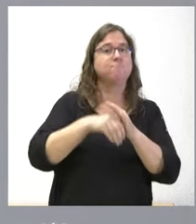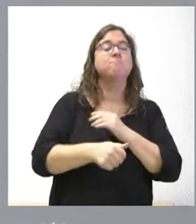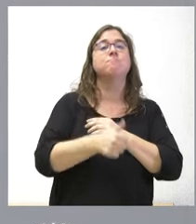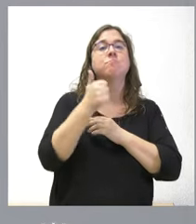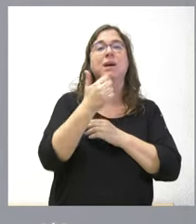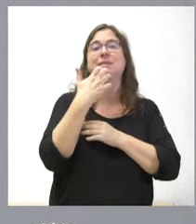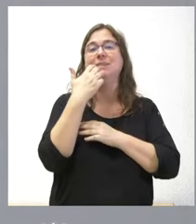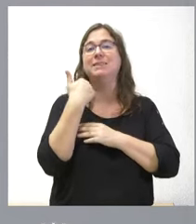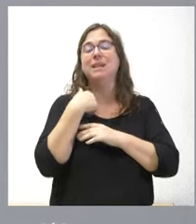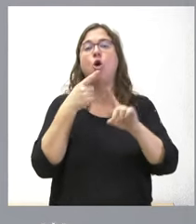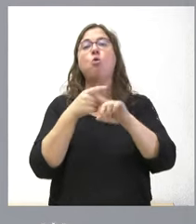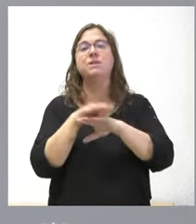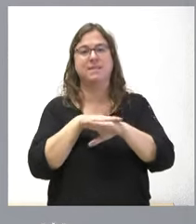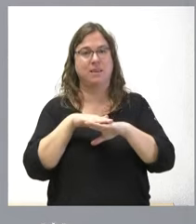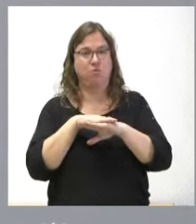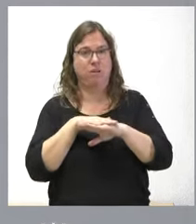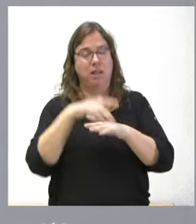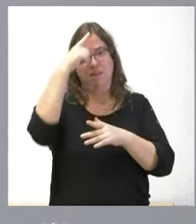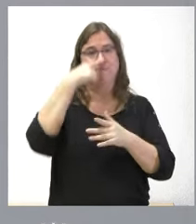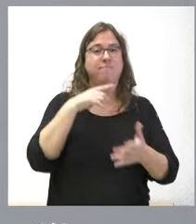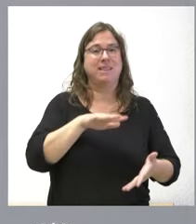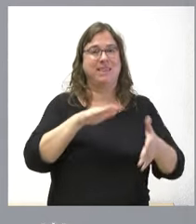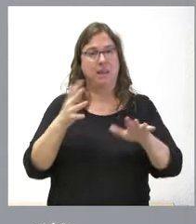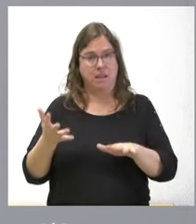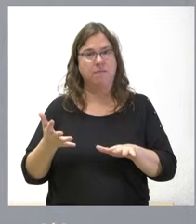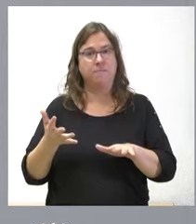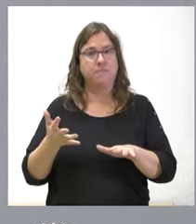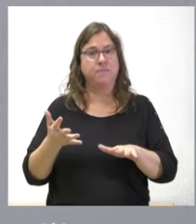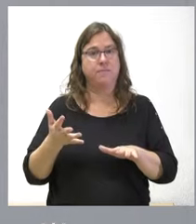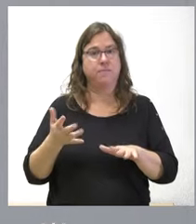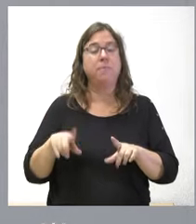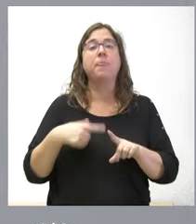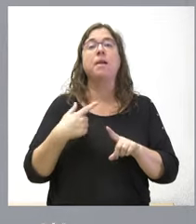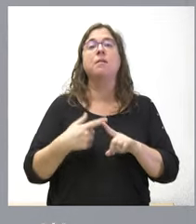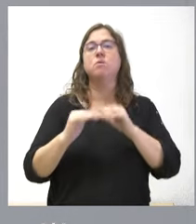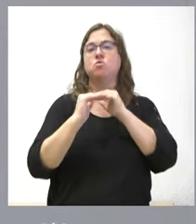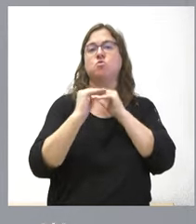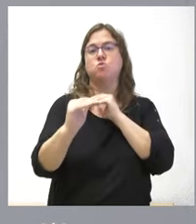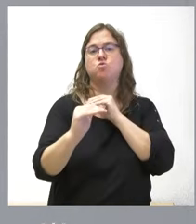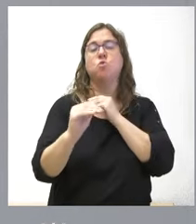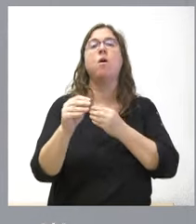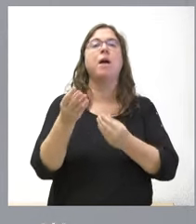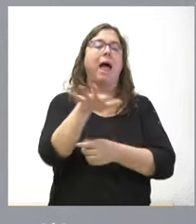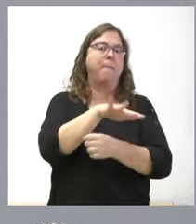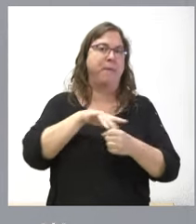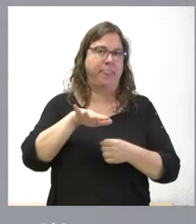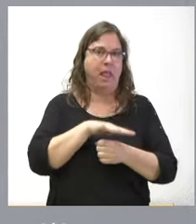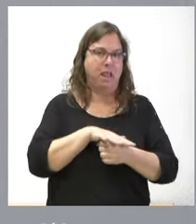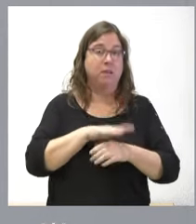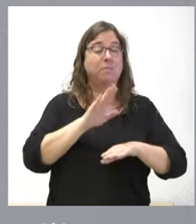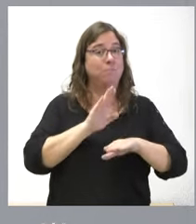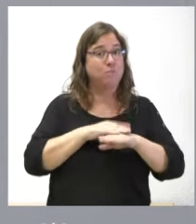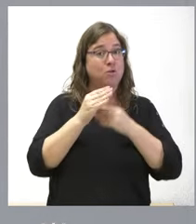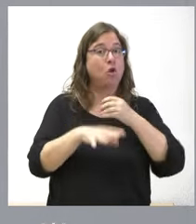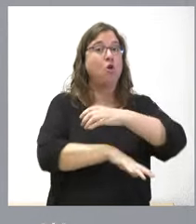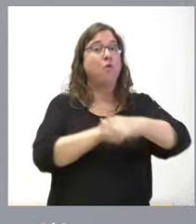que tienen que ver como objetivo básico la digitalización y la sostenibilidad desde el punto de vista ambiental y por tanto esto ha hecho que estos fondos